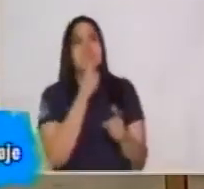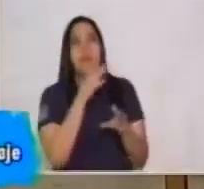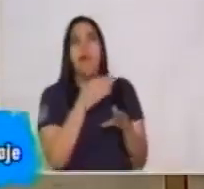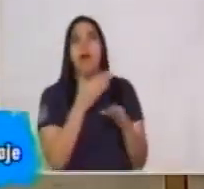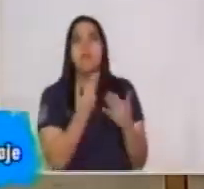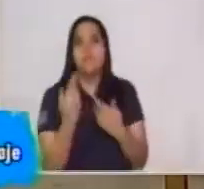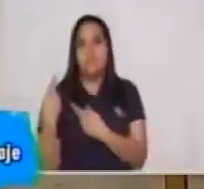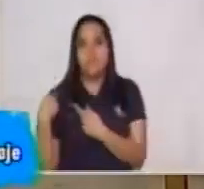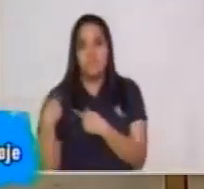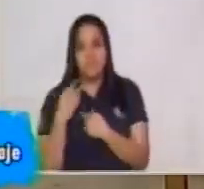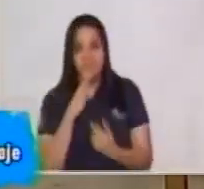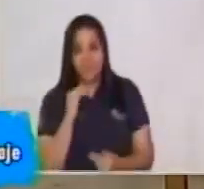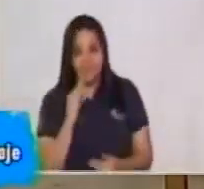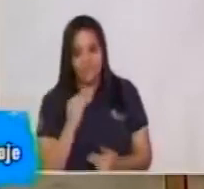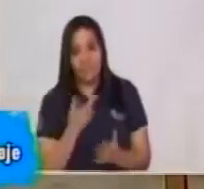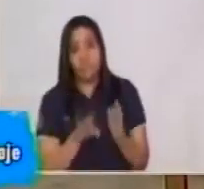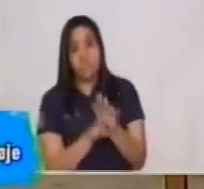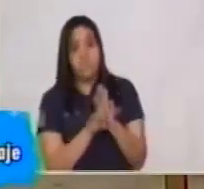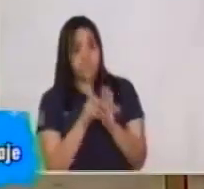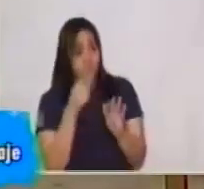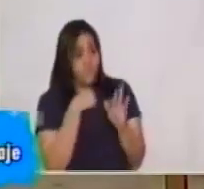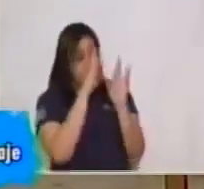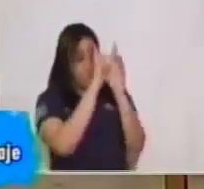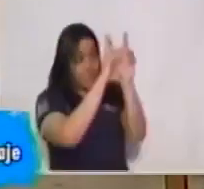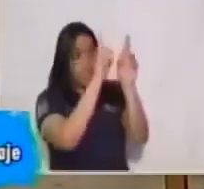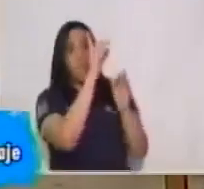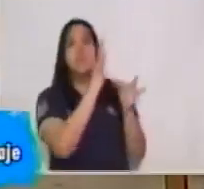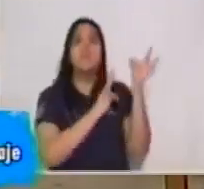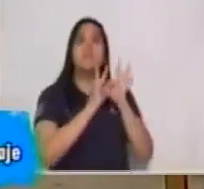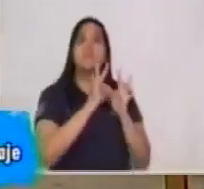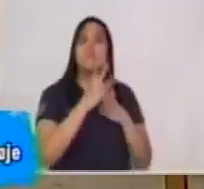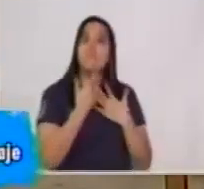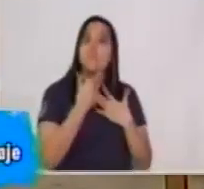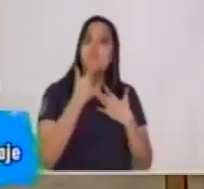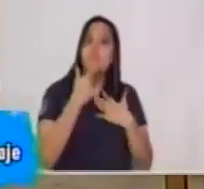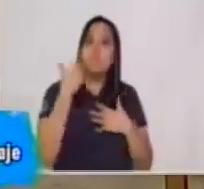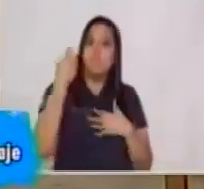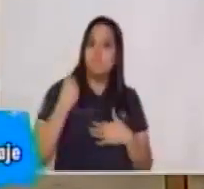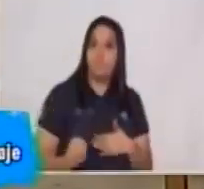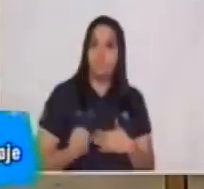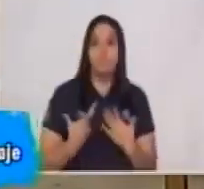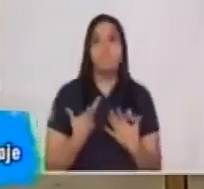va a asumir cada uno. Si hay respeto, si hay autoridad. ¿Cuál es la meta?